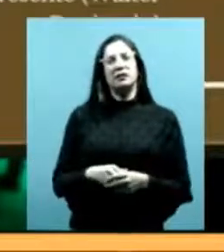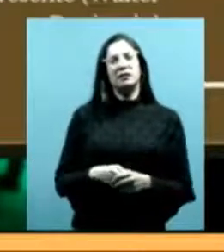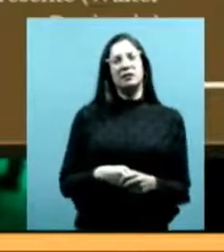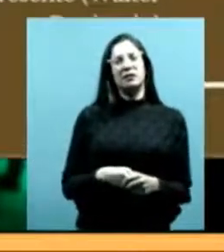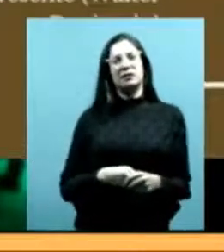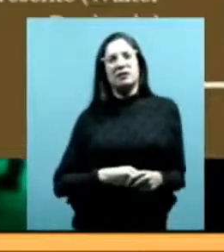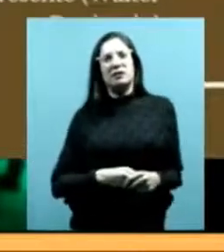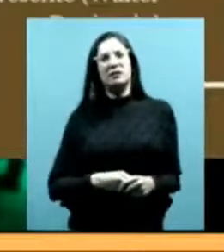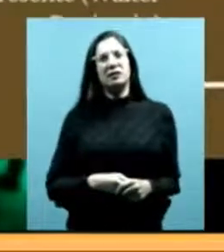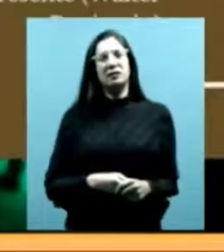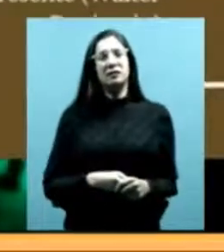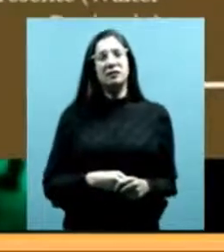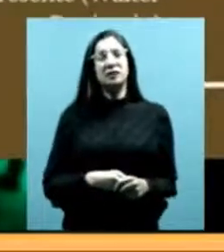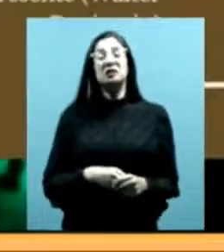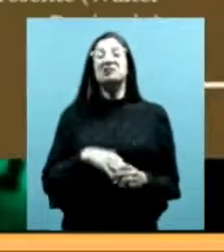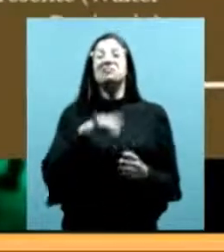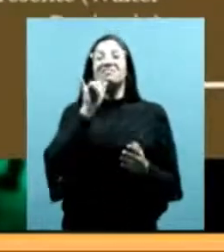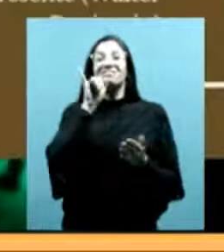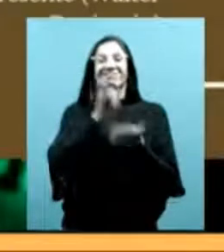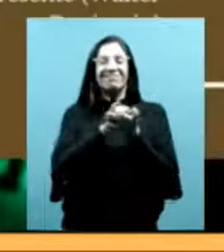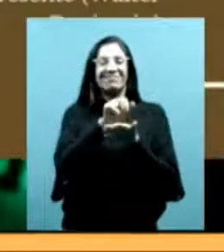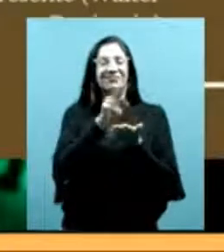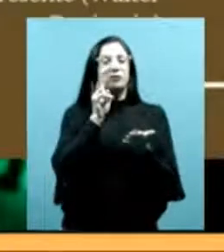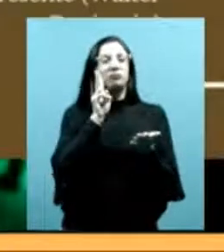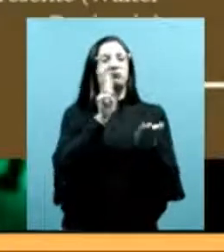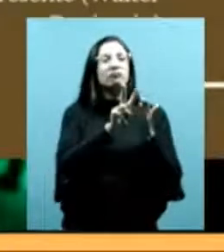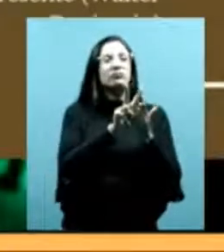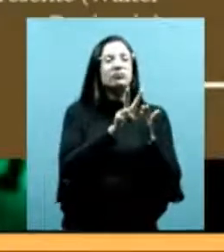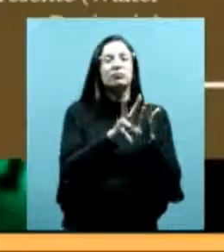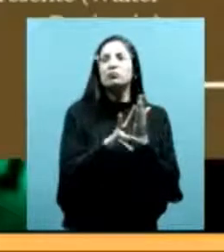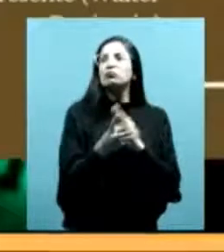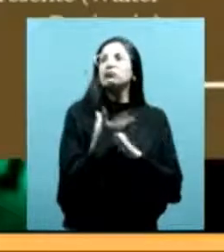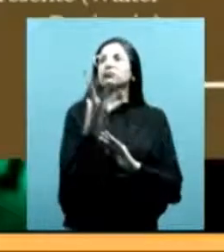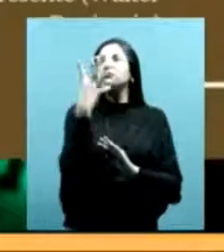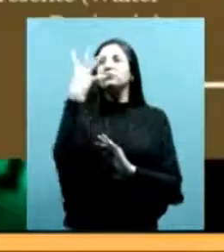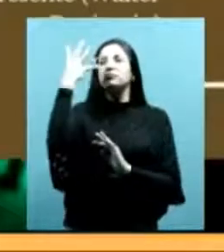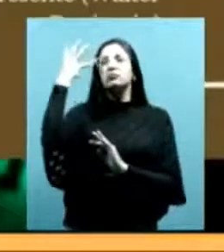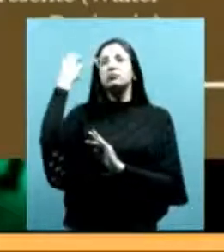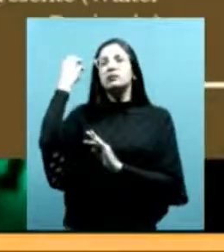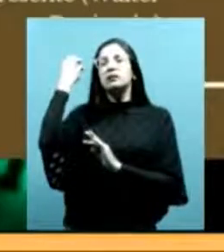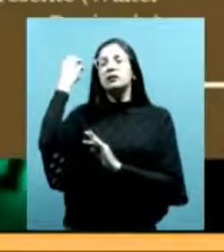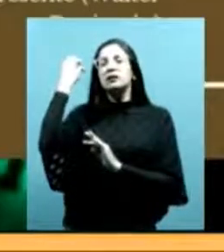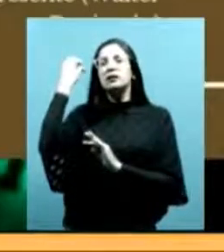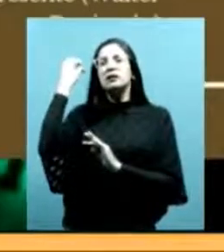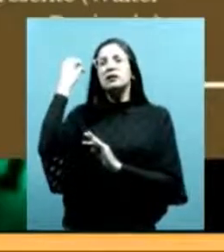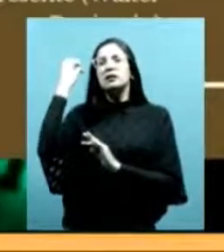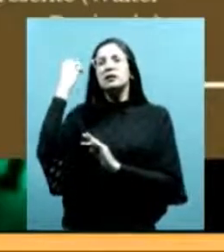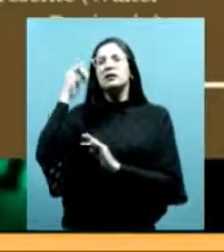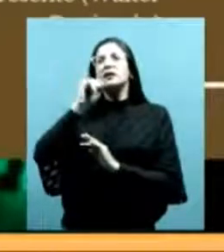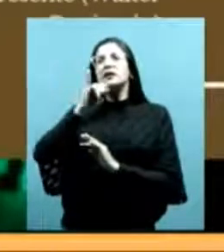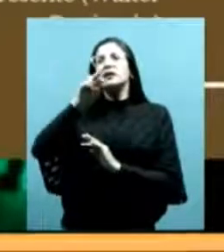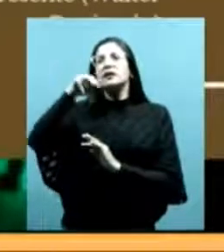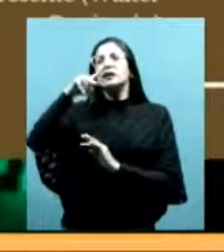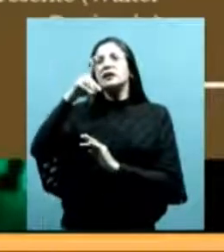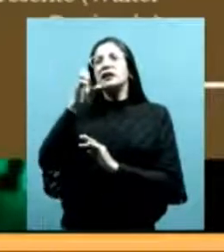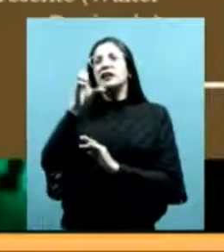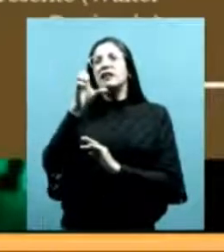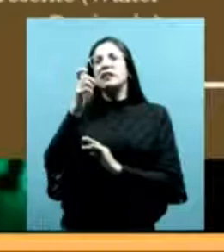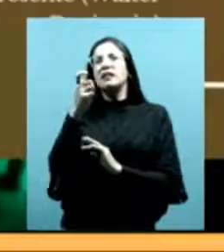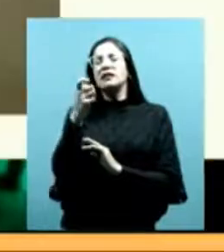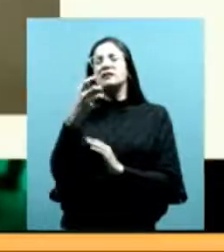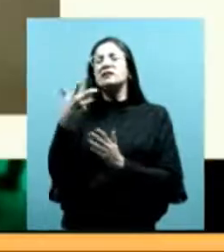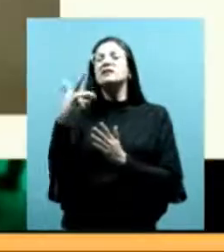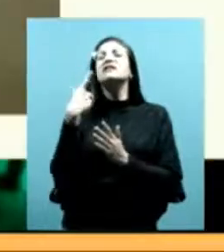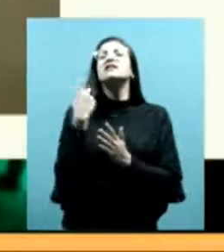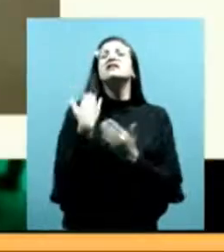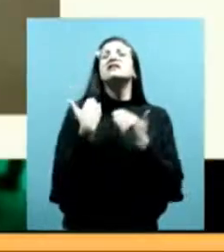la mirada hacia el pasado puede ser a partir de index y pistas del archivo